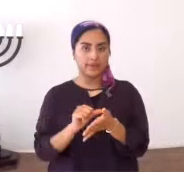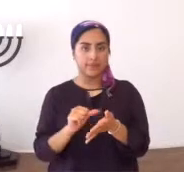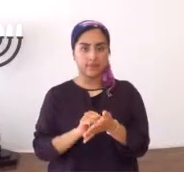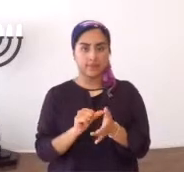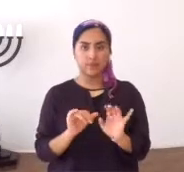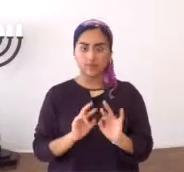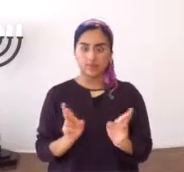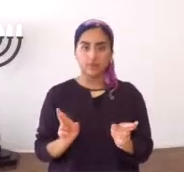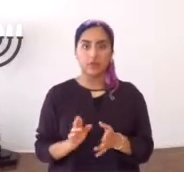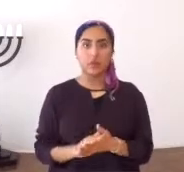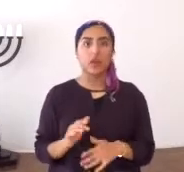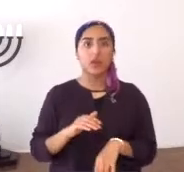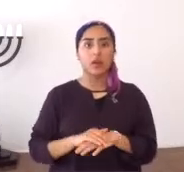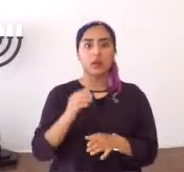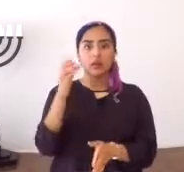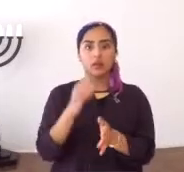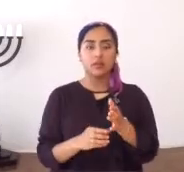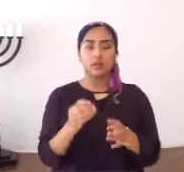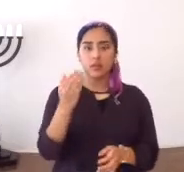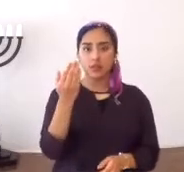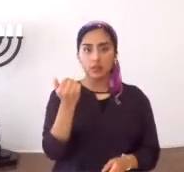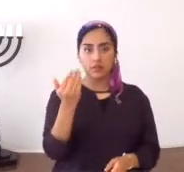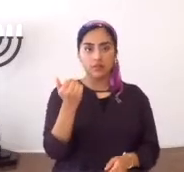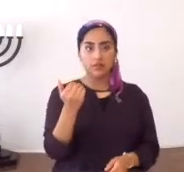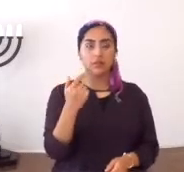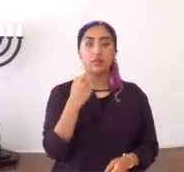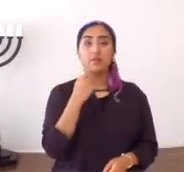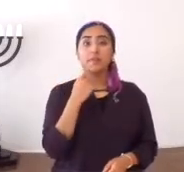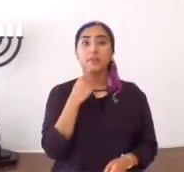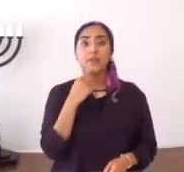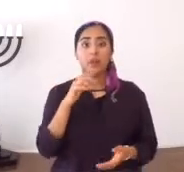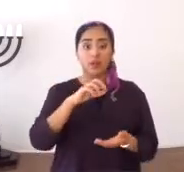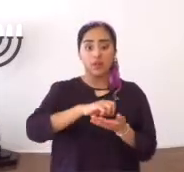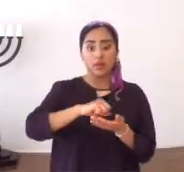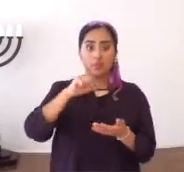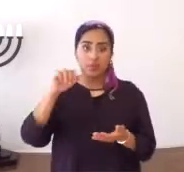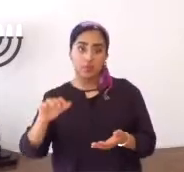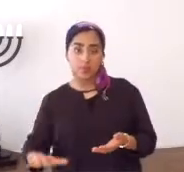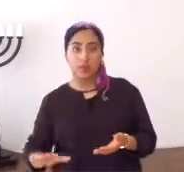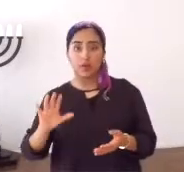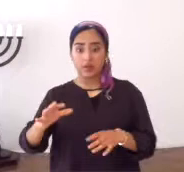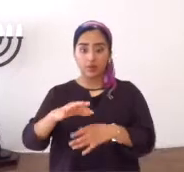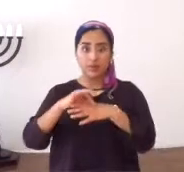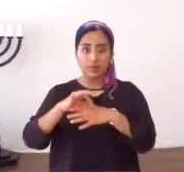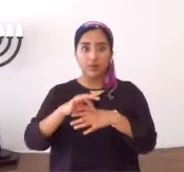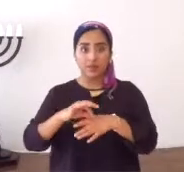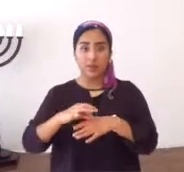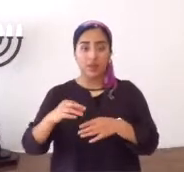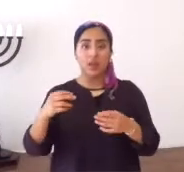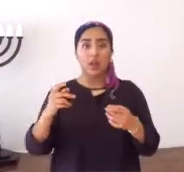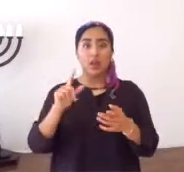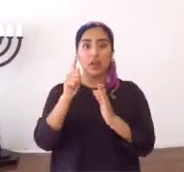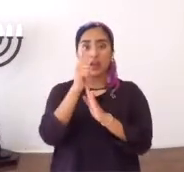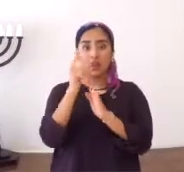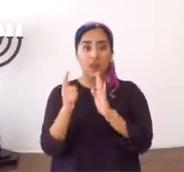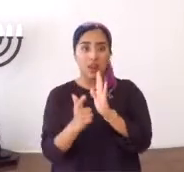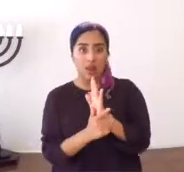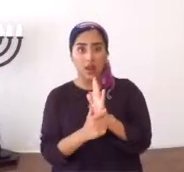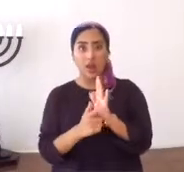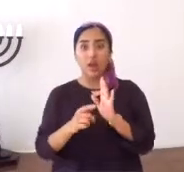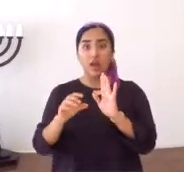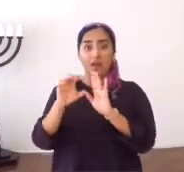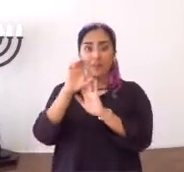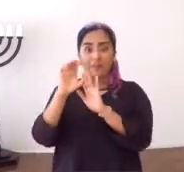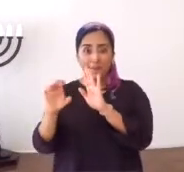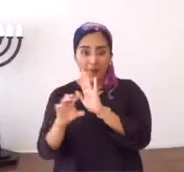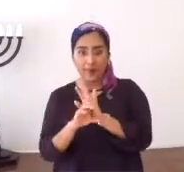encuentra usted, en esta misma página, de internet, en el capítulo 15, de Efesios 2, dice, aboliendo en su carne, las enemistades, la